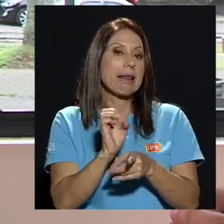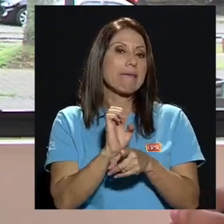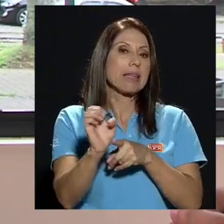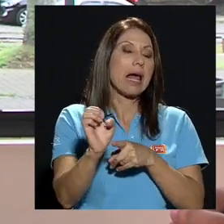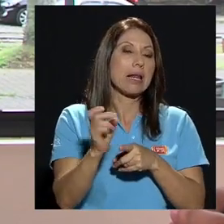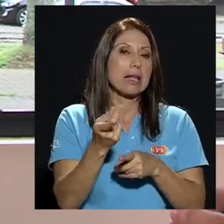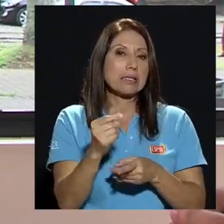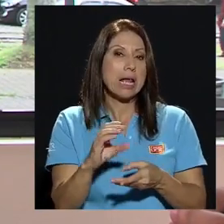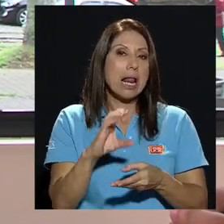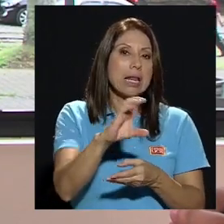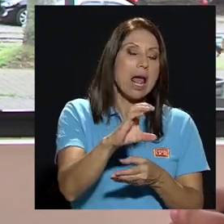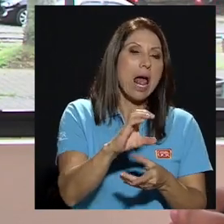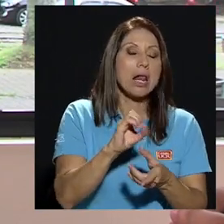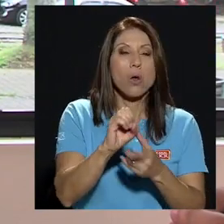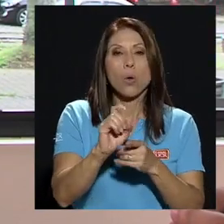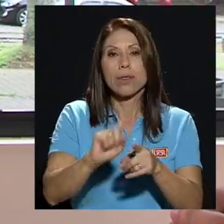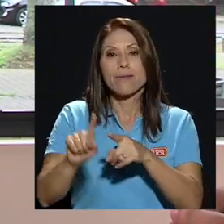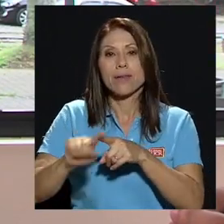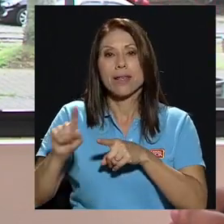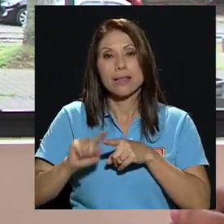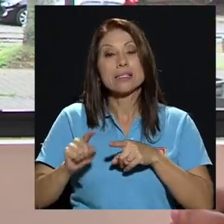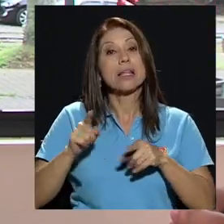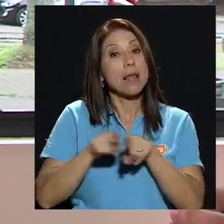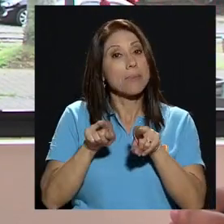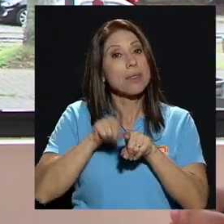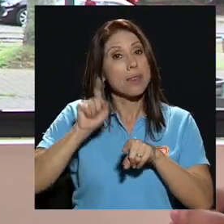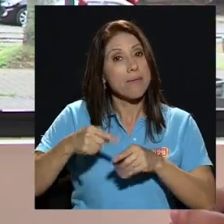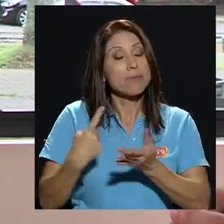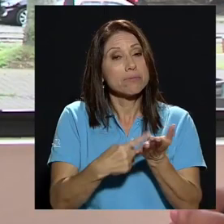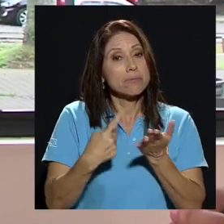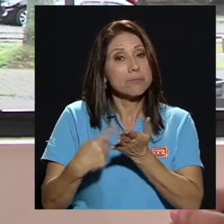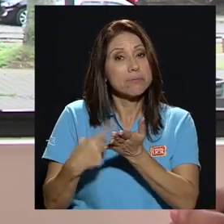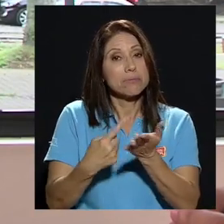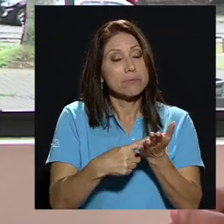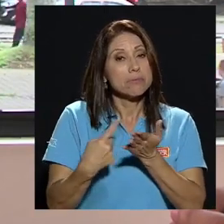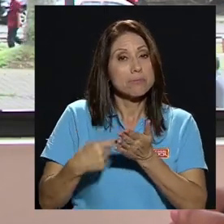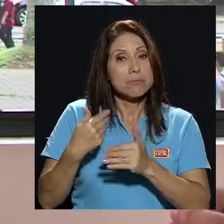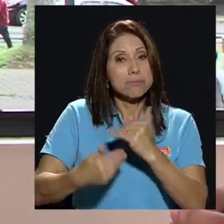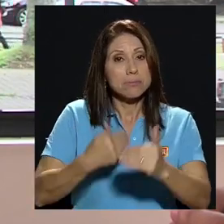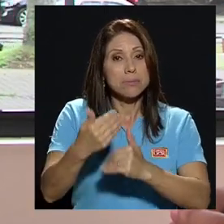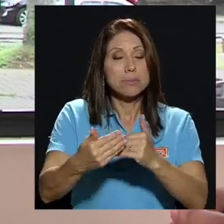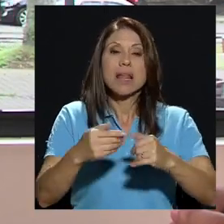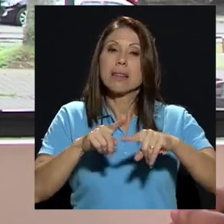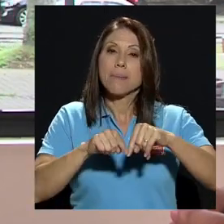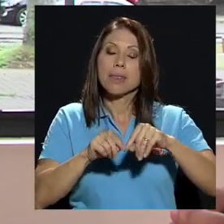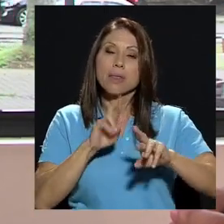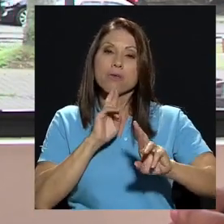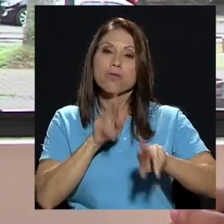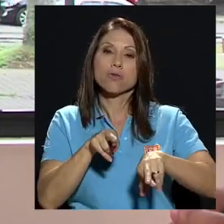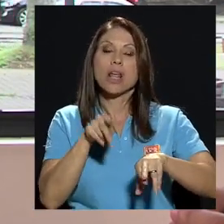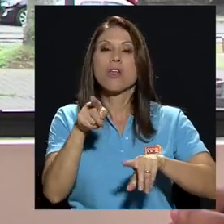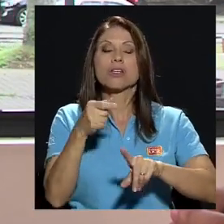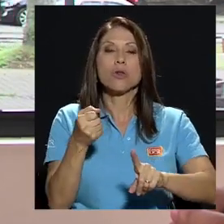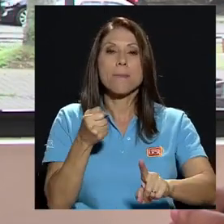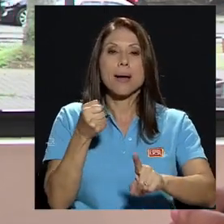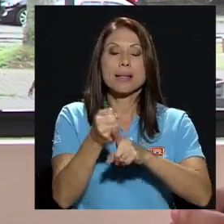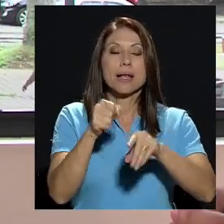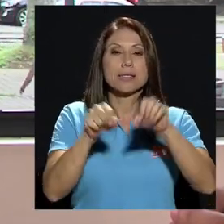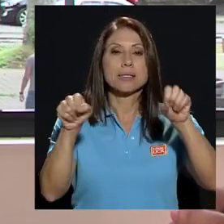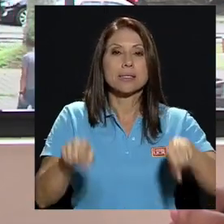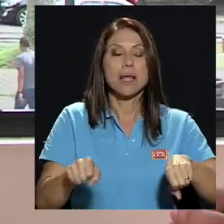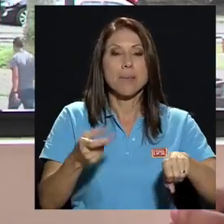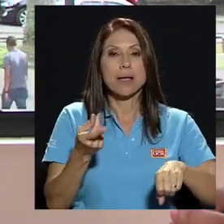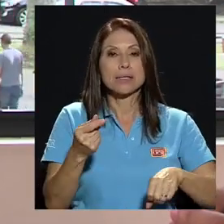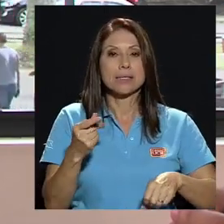también en algún momento serán definidos y cómo dependiendo del resultado cómo va a impactar nuestro sistema